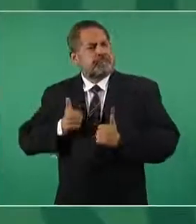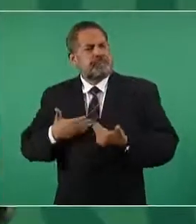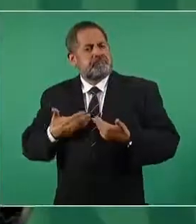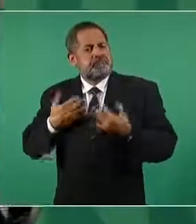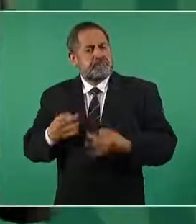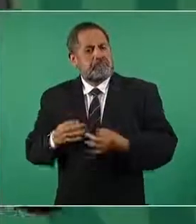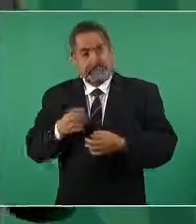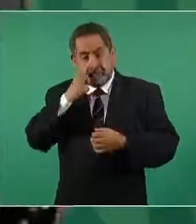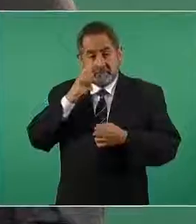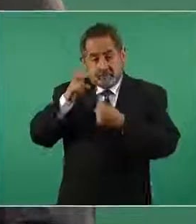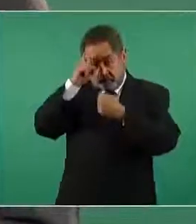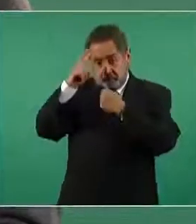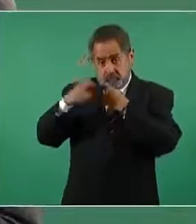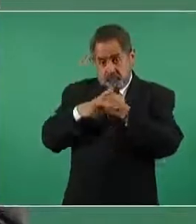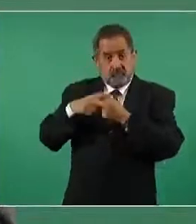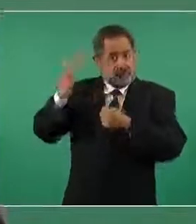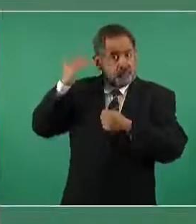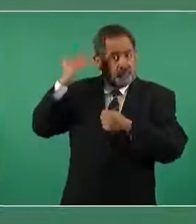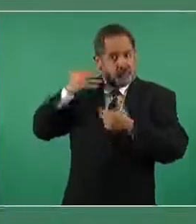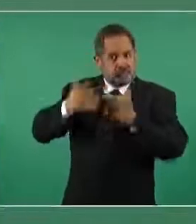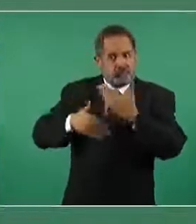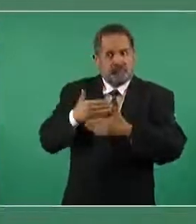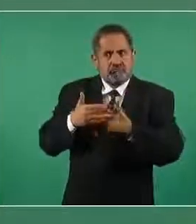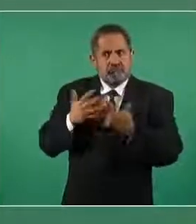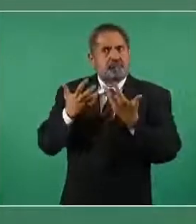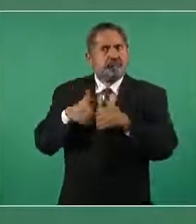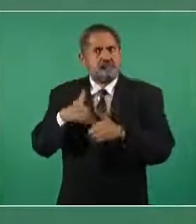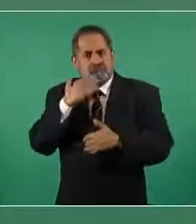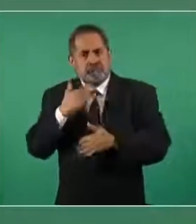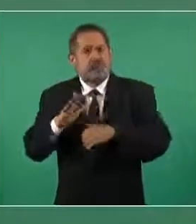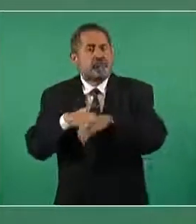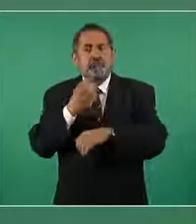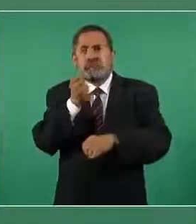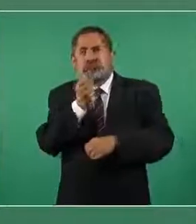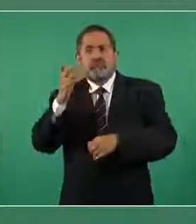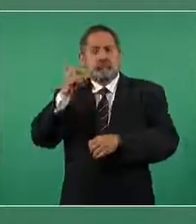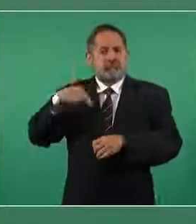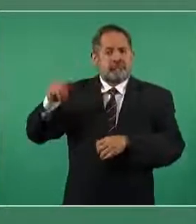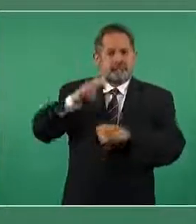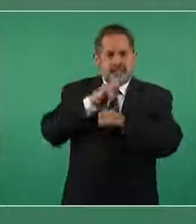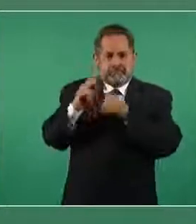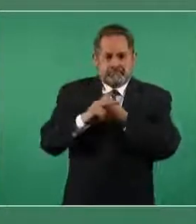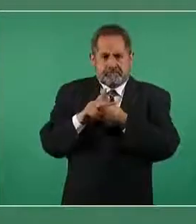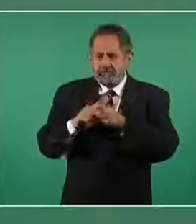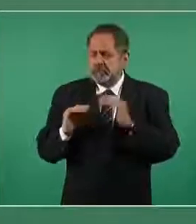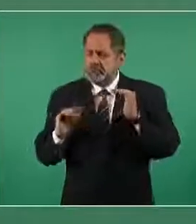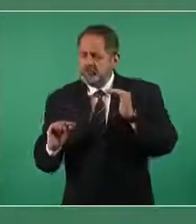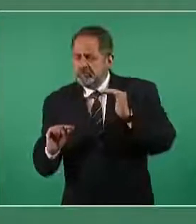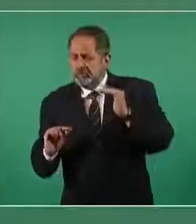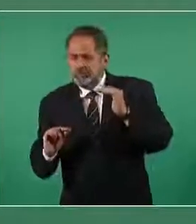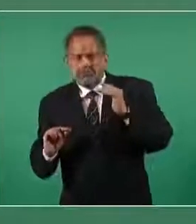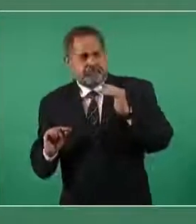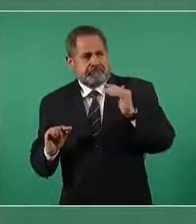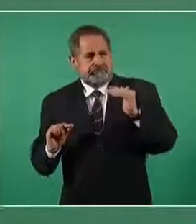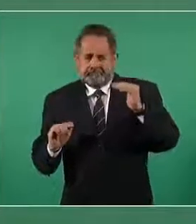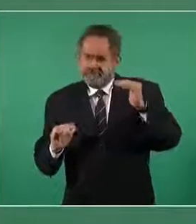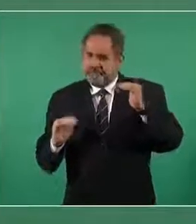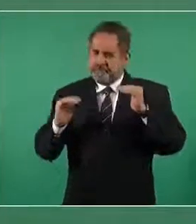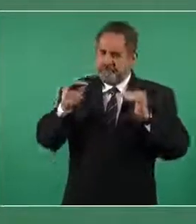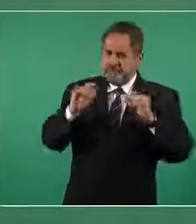funcionó porque países con menos desarrollo recibieron